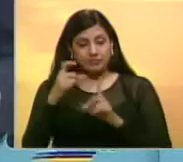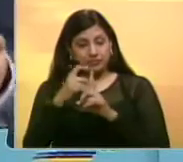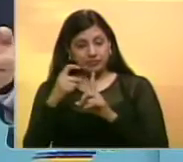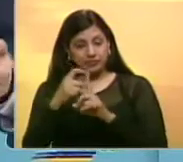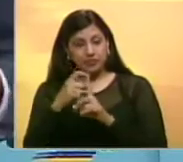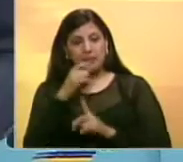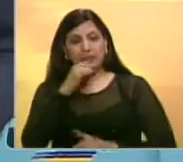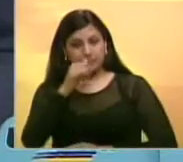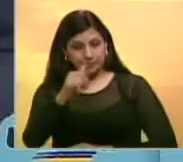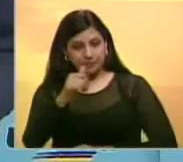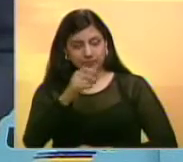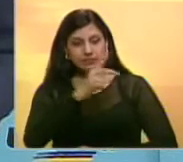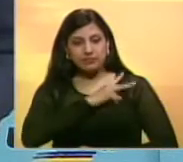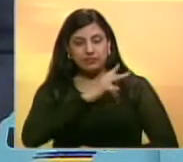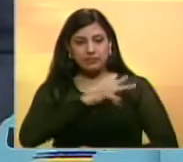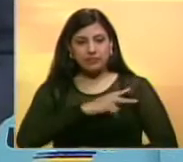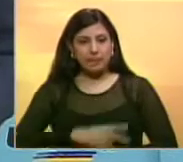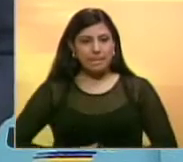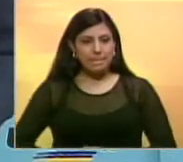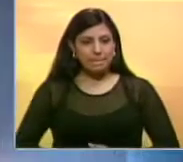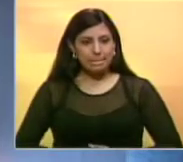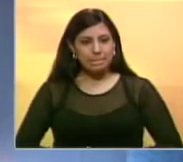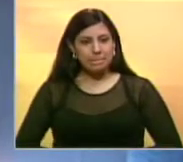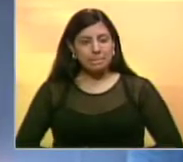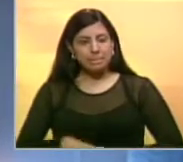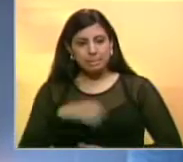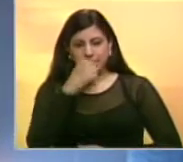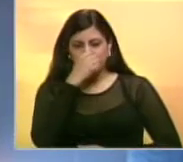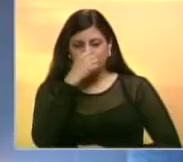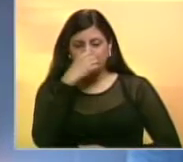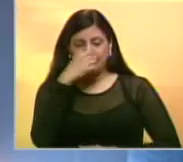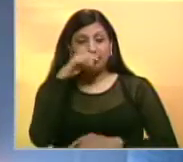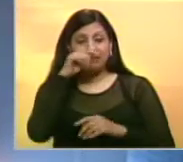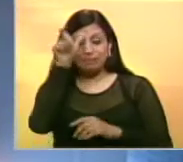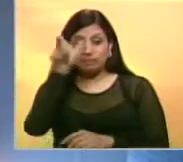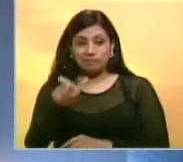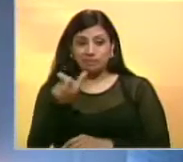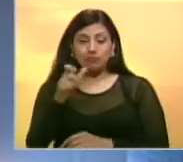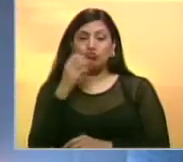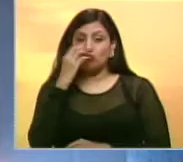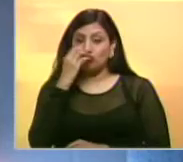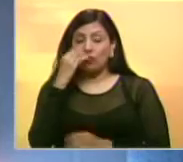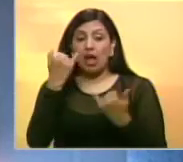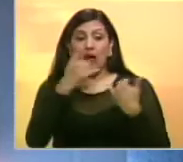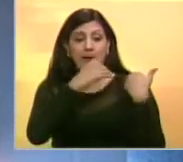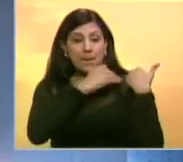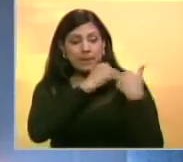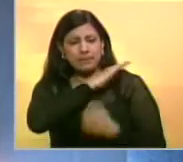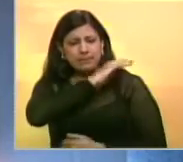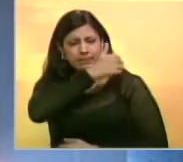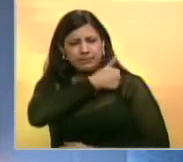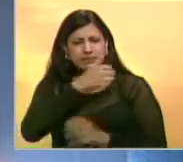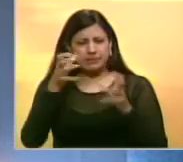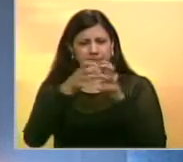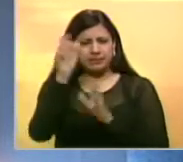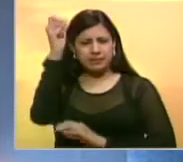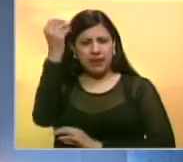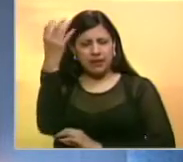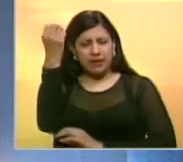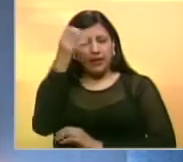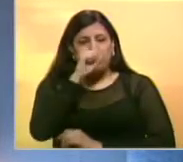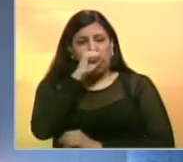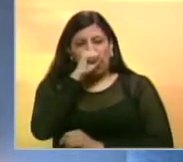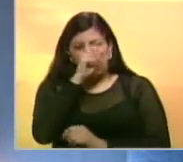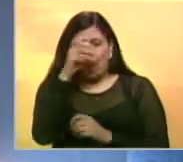Florida, Oliver Rodríguez, Noticiero Benevisión. Héctor Rodríguez, designado jefe del denominado Bloque Parlamentario de la